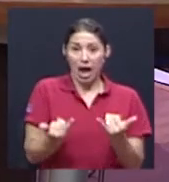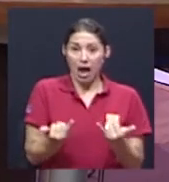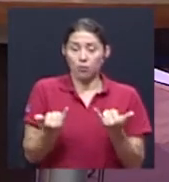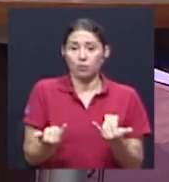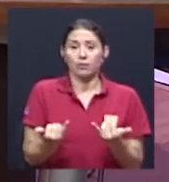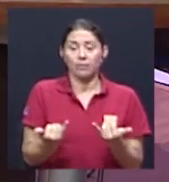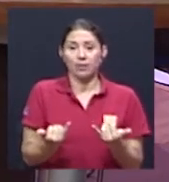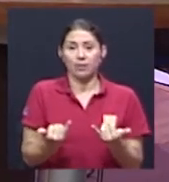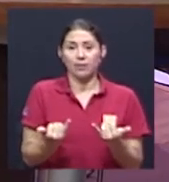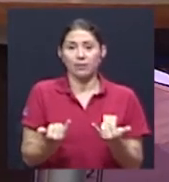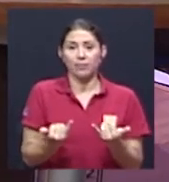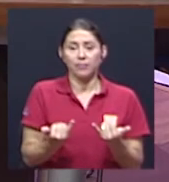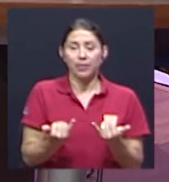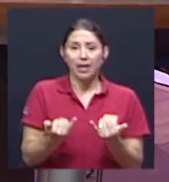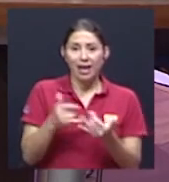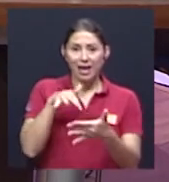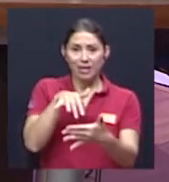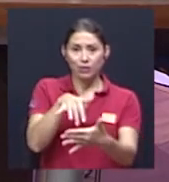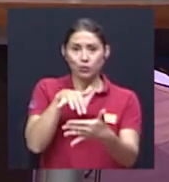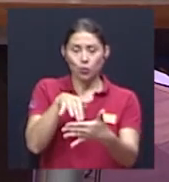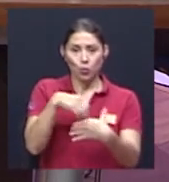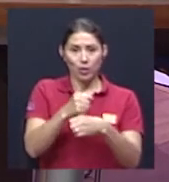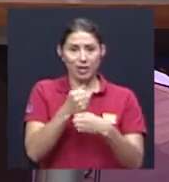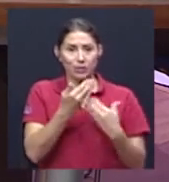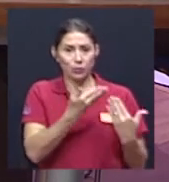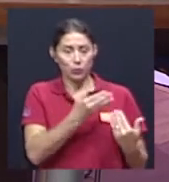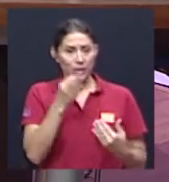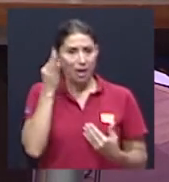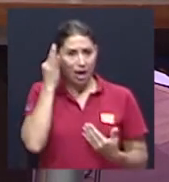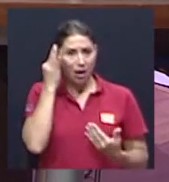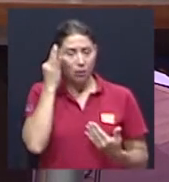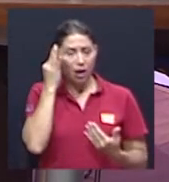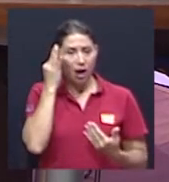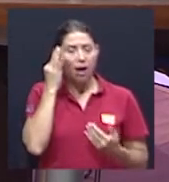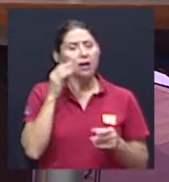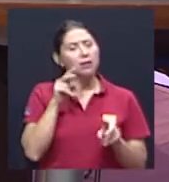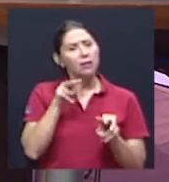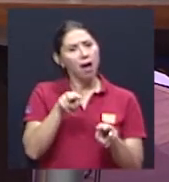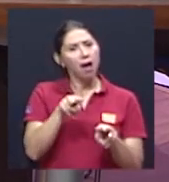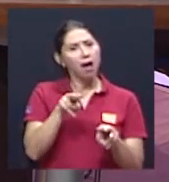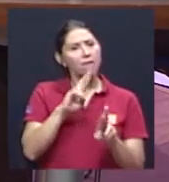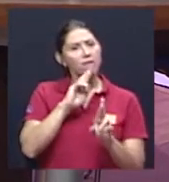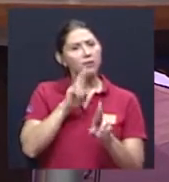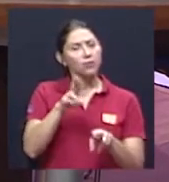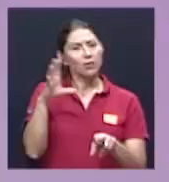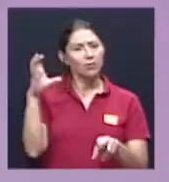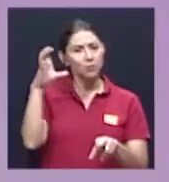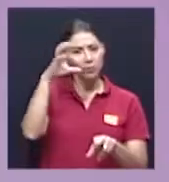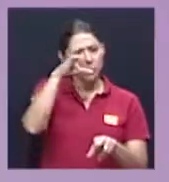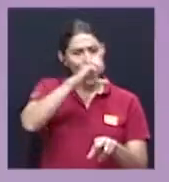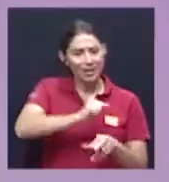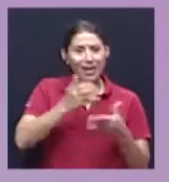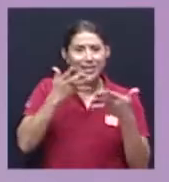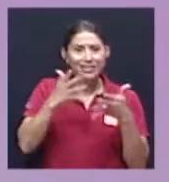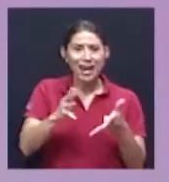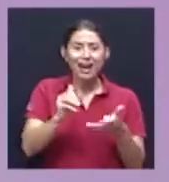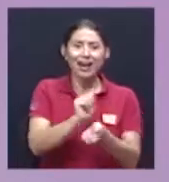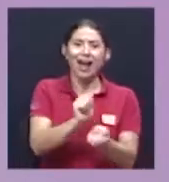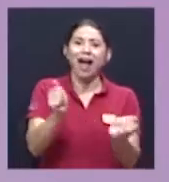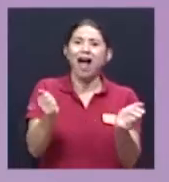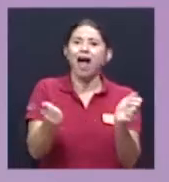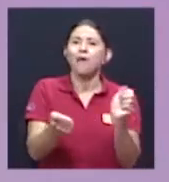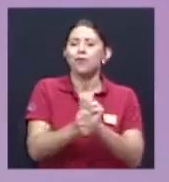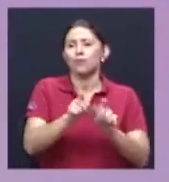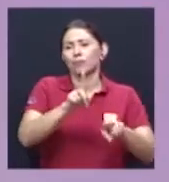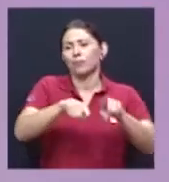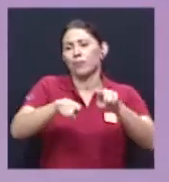realizado por Laura en este contexto, pues permite ver que el mapa es más lleno de colores, es